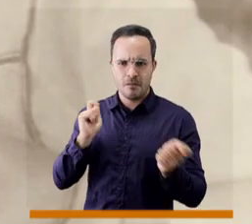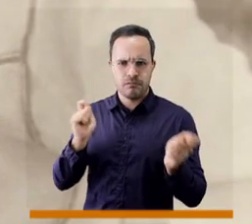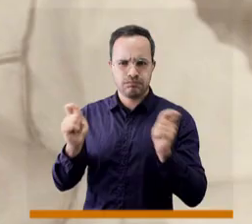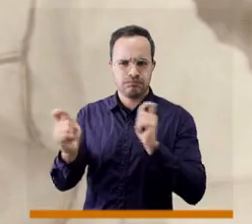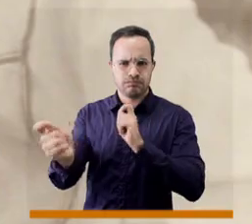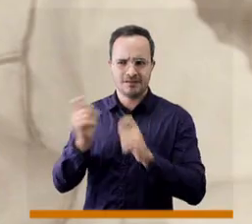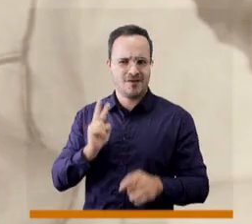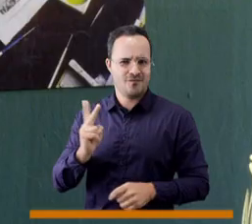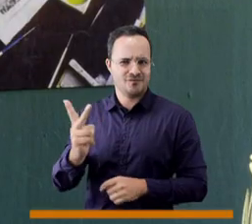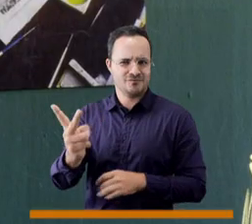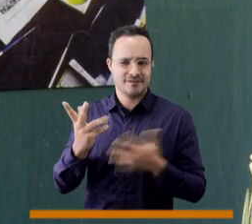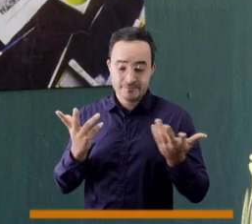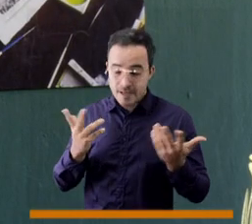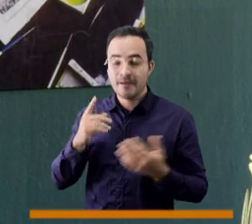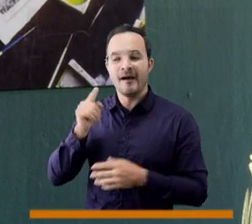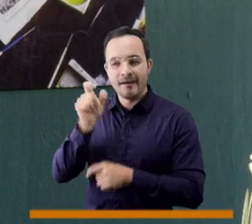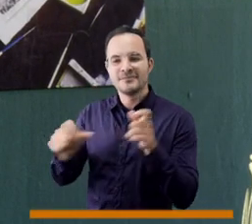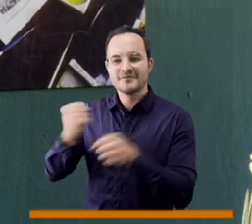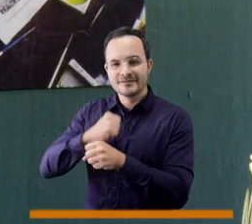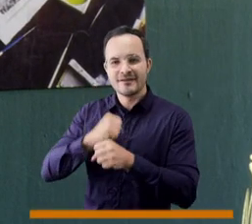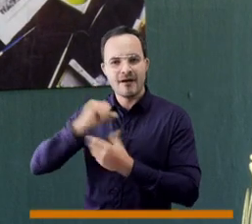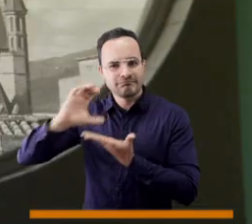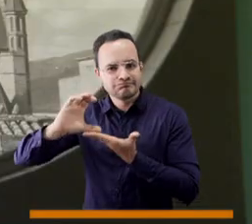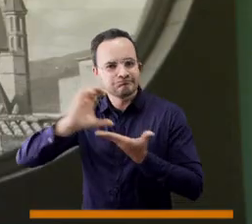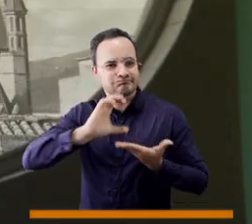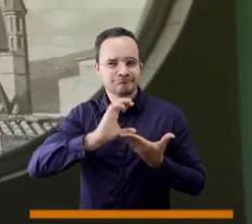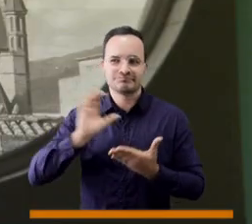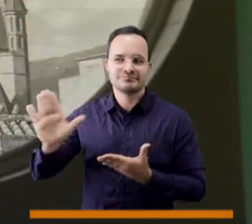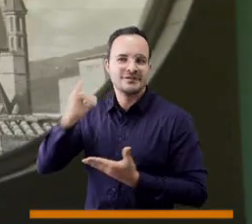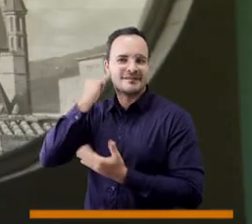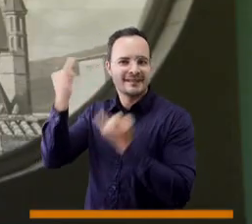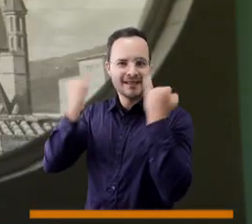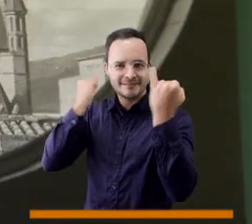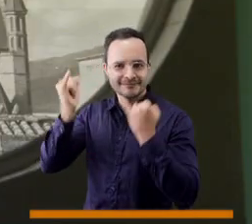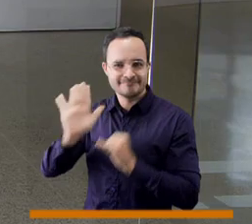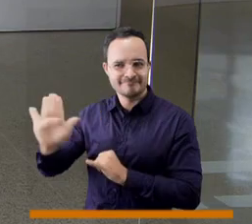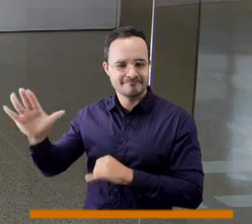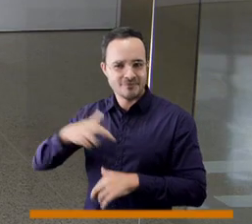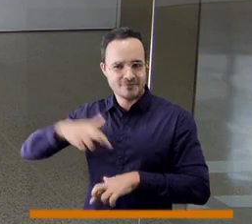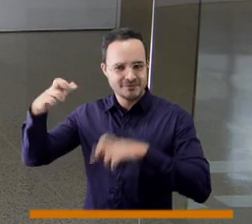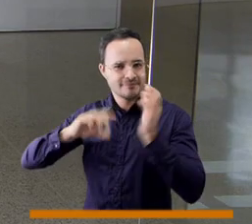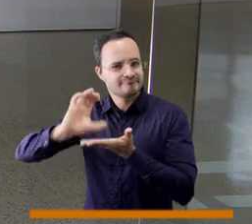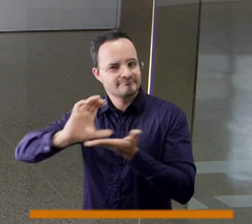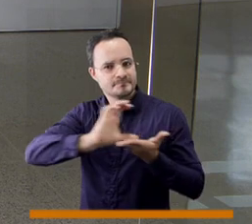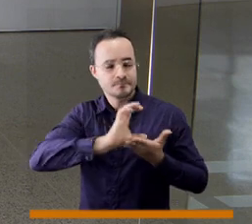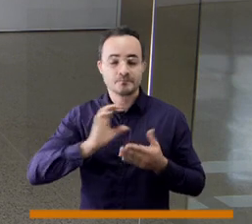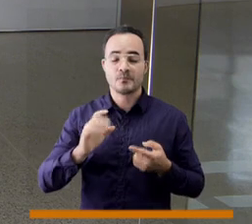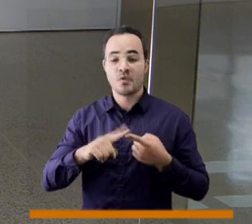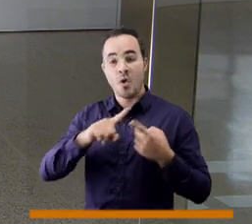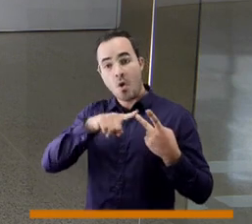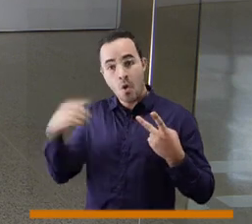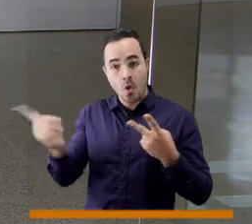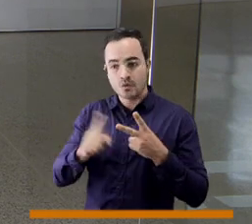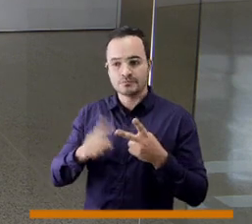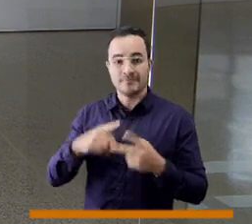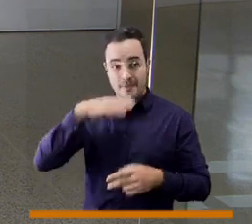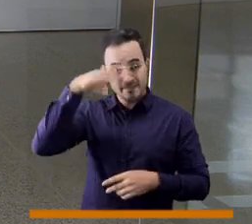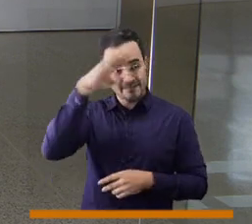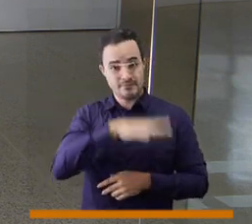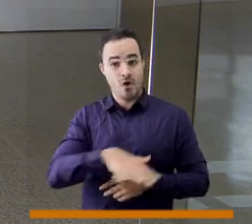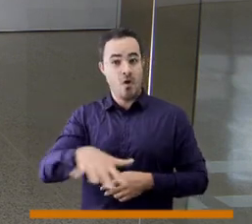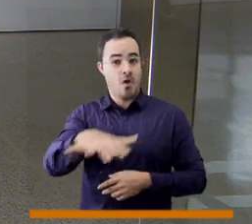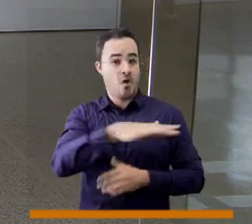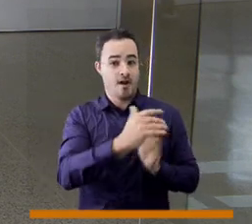particular de cada uno de los fotógrafos vamos a encontrar también el modelo a escala de la ciudad de medellín una